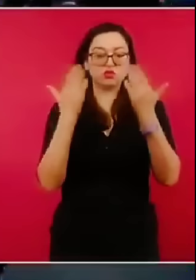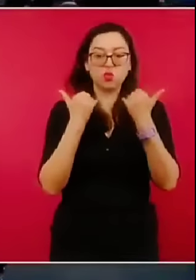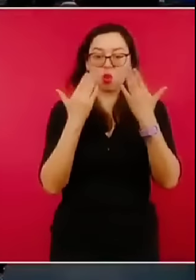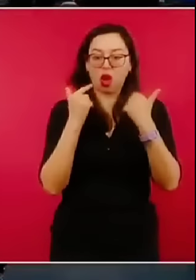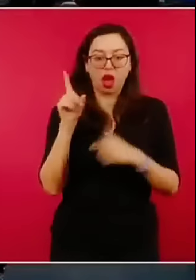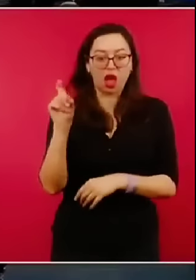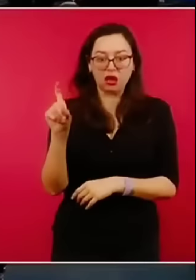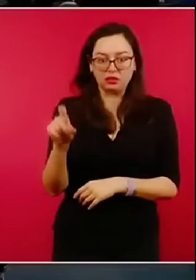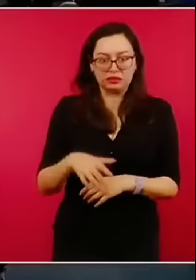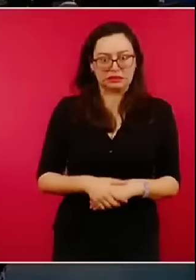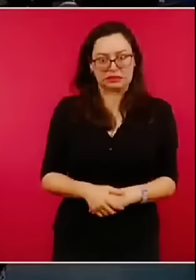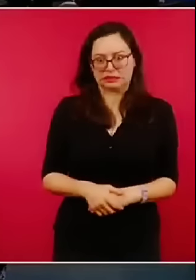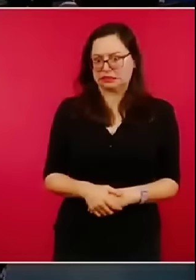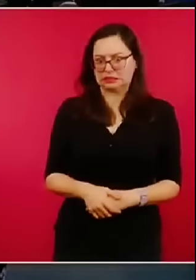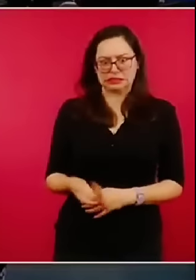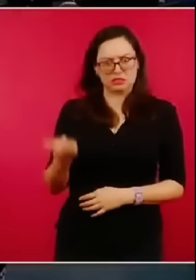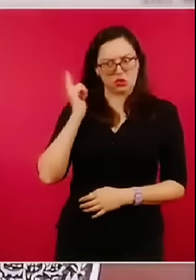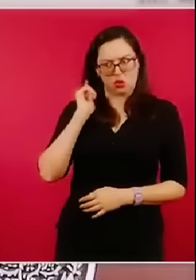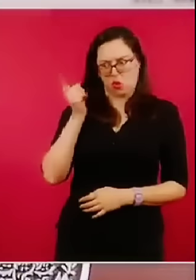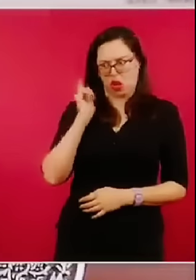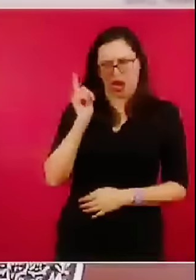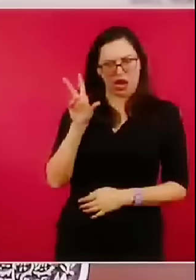Ojalá y esto no pase.